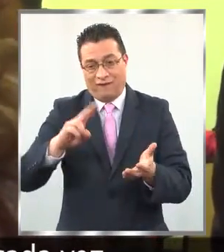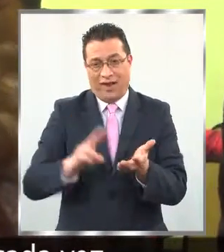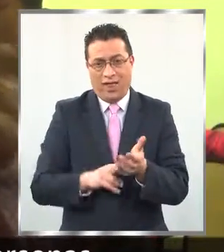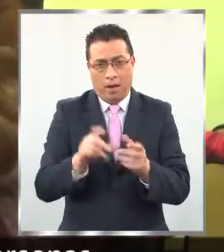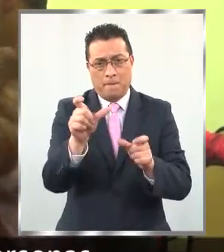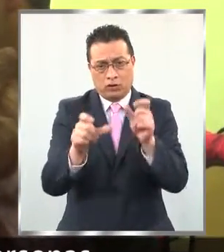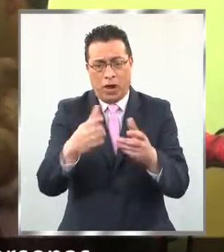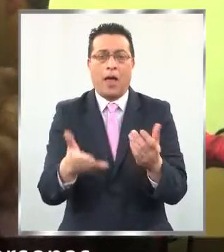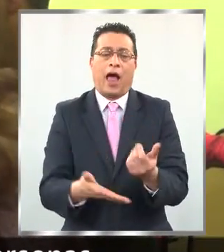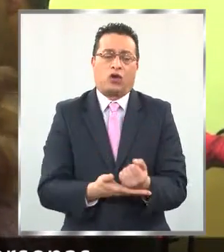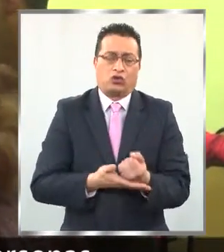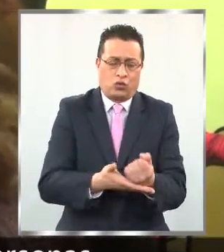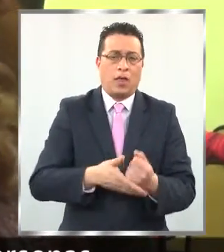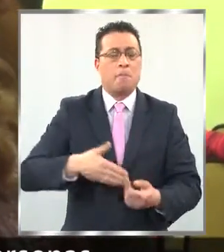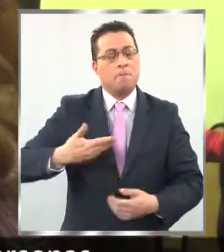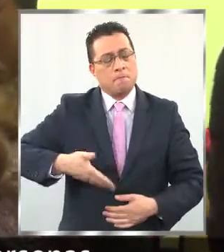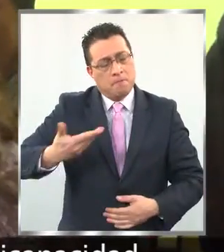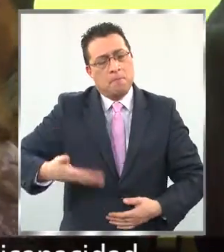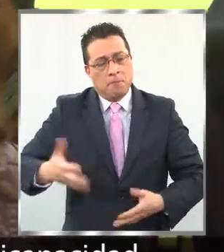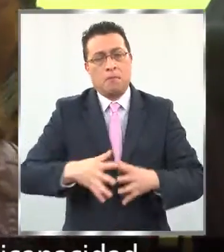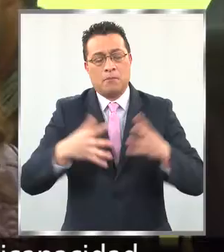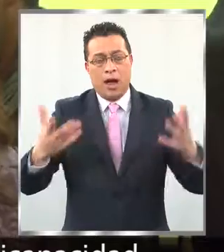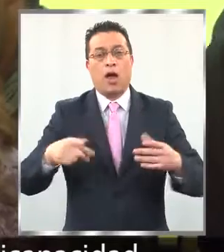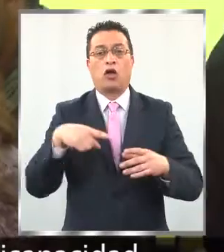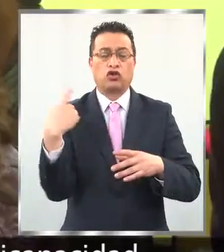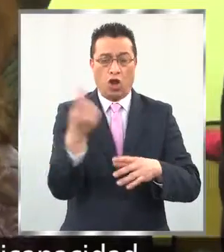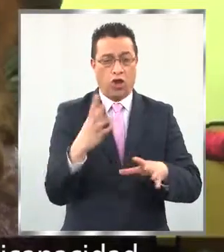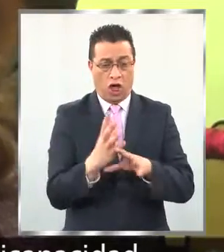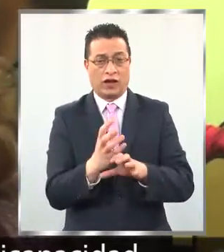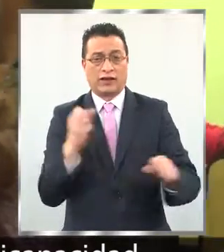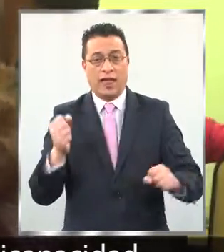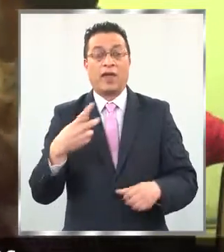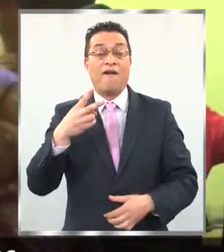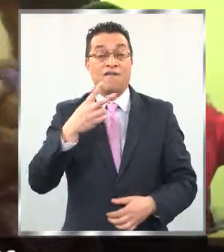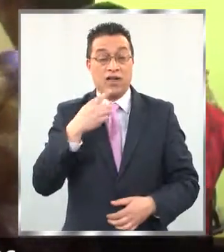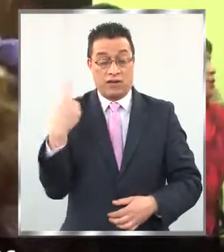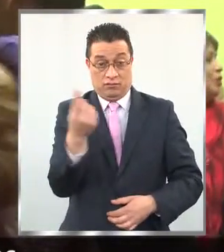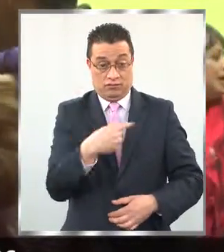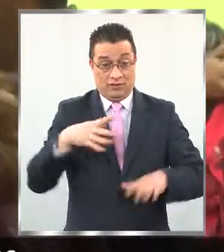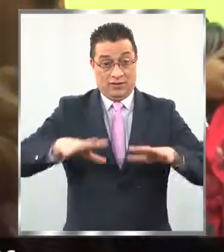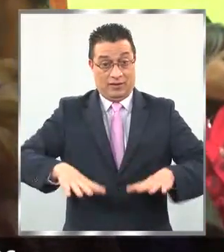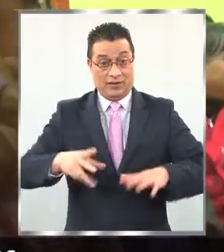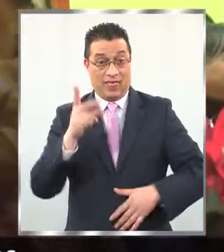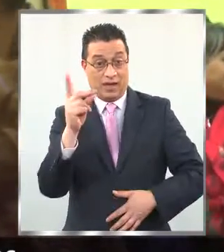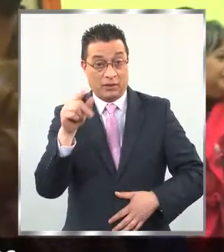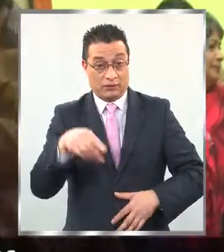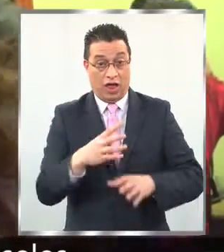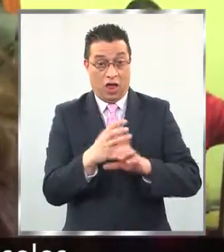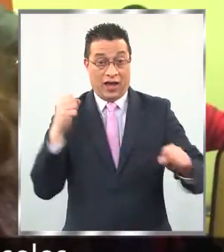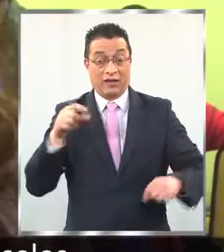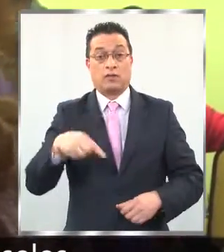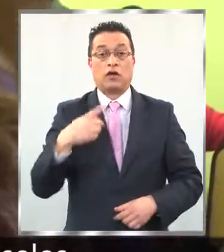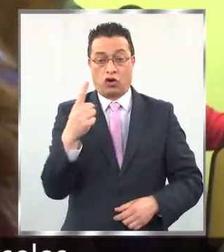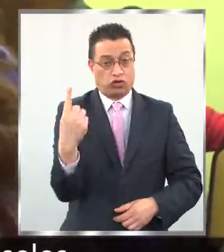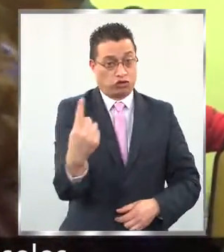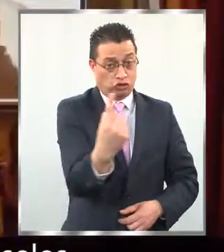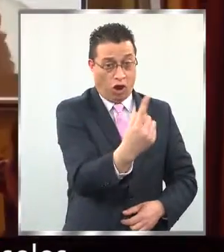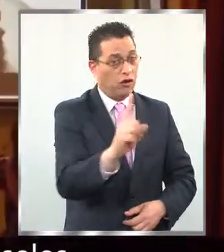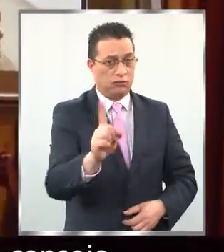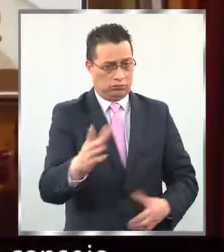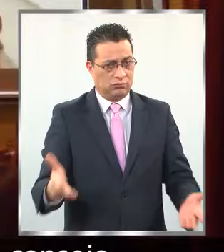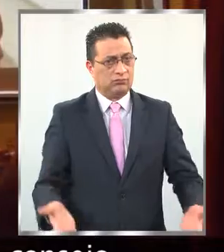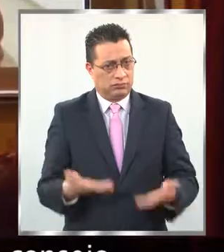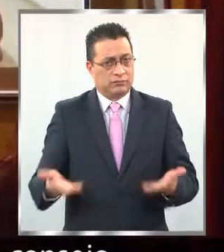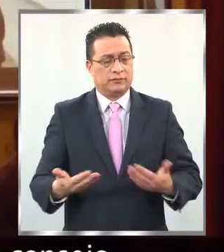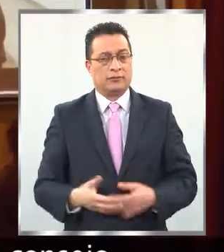ayude cada vez a más personas, y que las personas, los andinos, las personas con discapacidad que viven en los Andes, sientan que ellos no están solos.